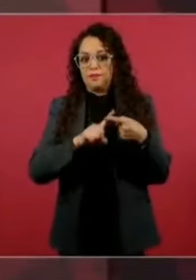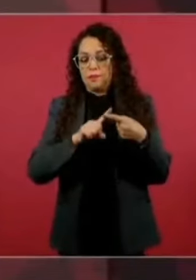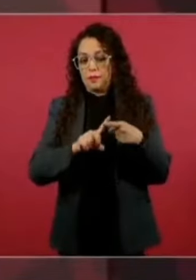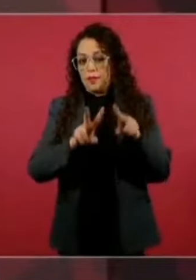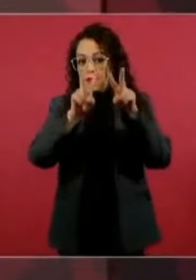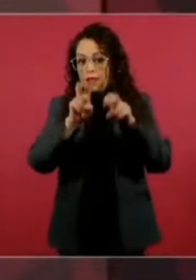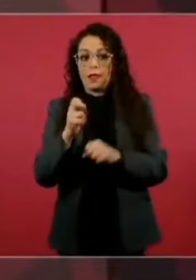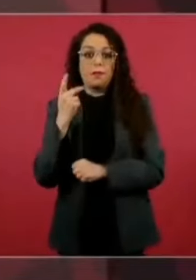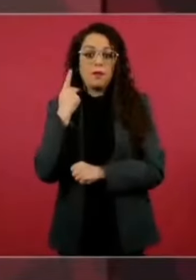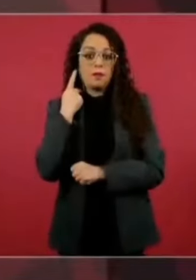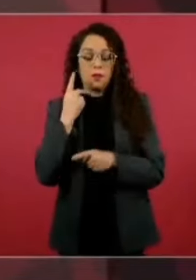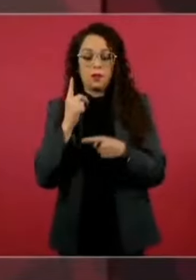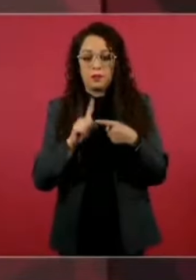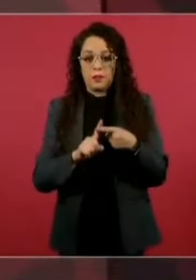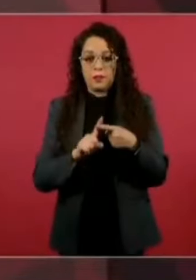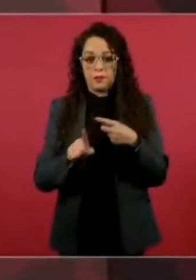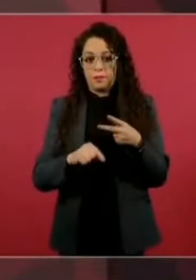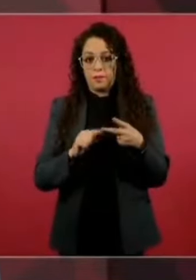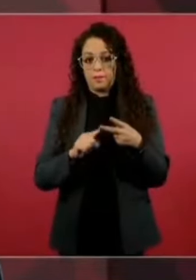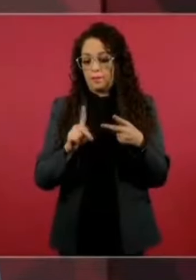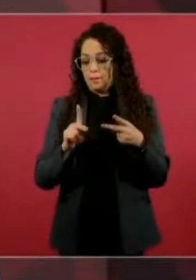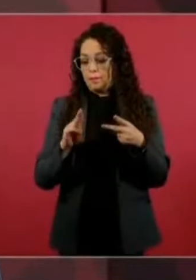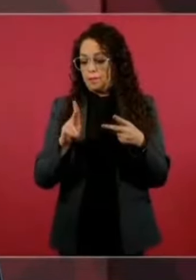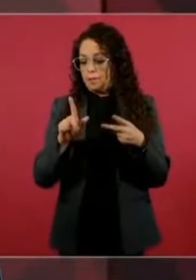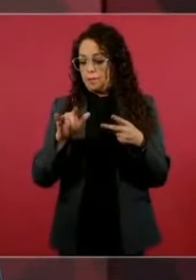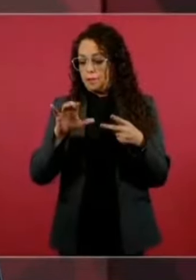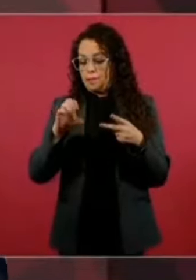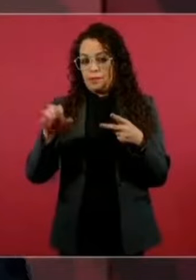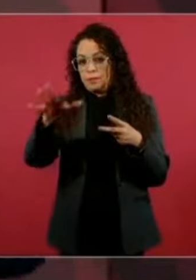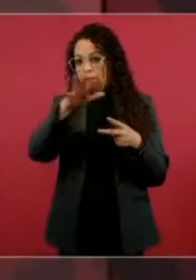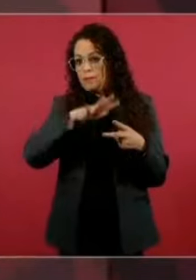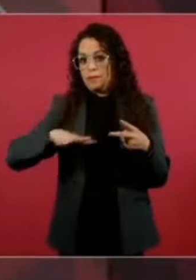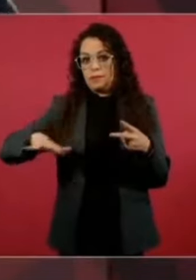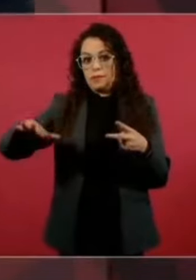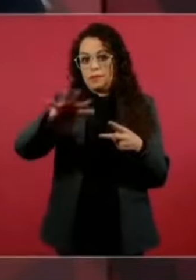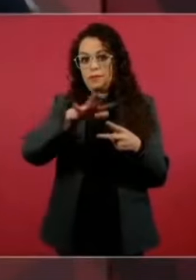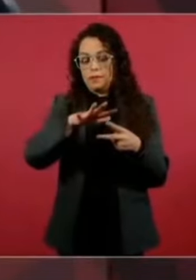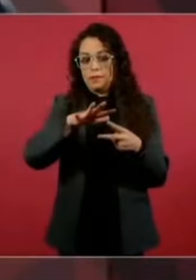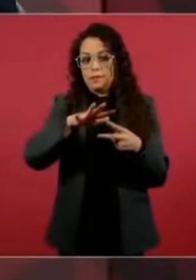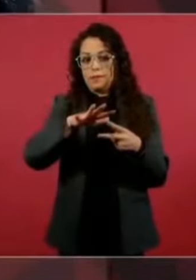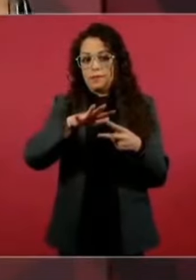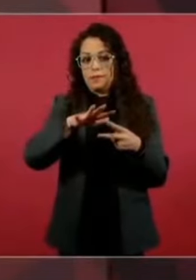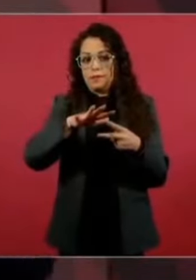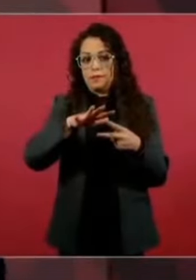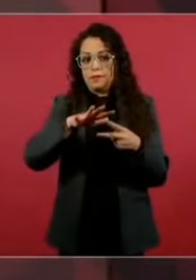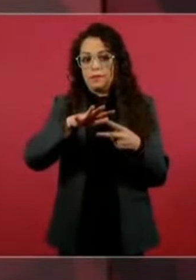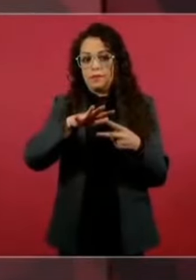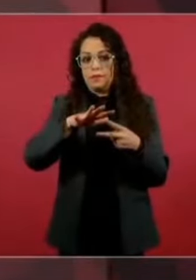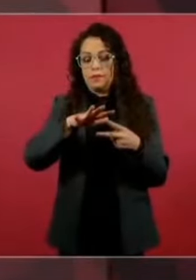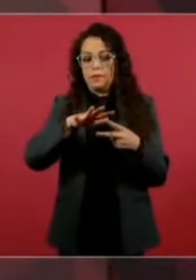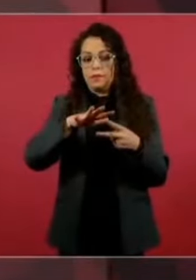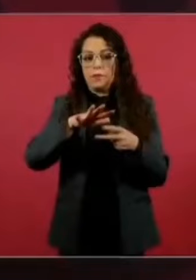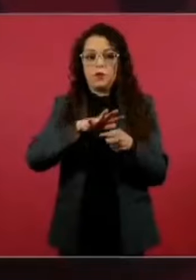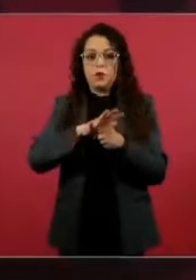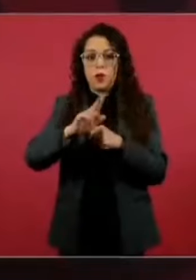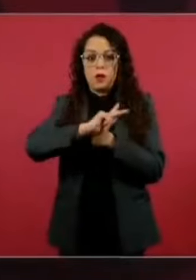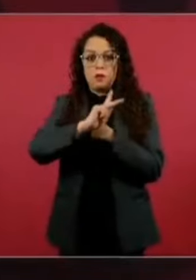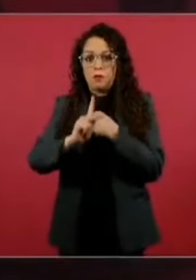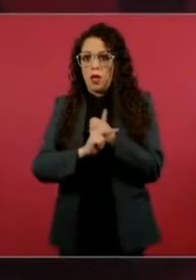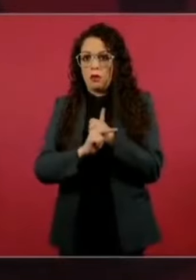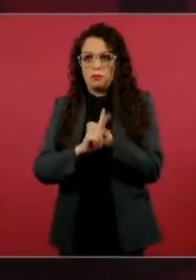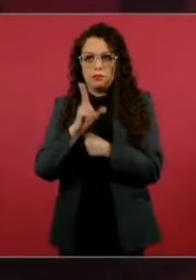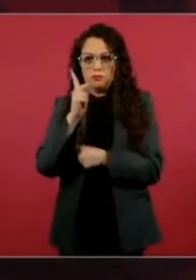pública de cualquier país y tiene una trascendencia también mundial.